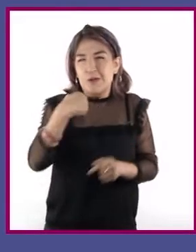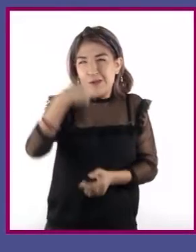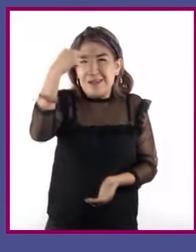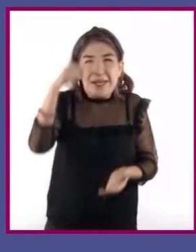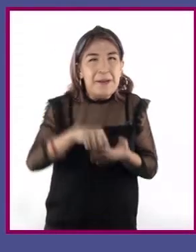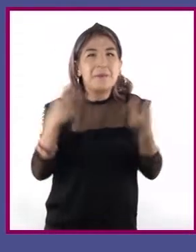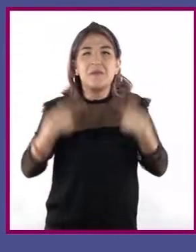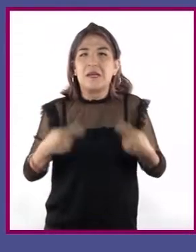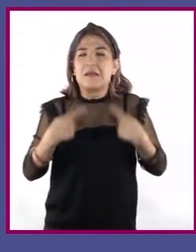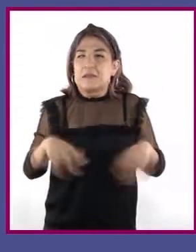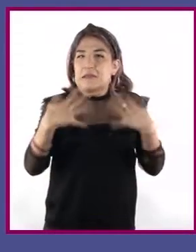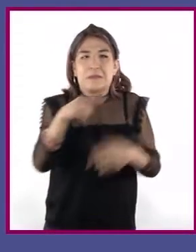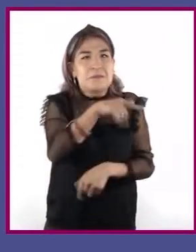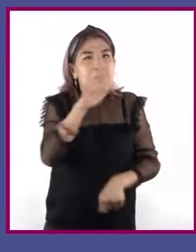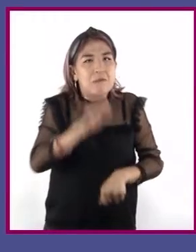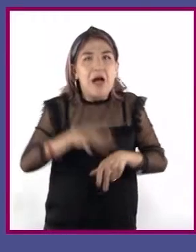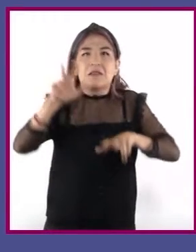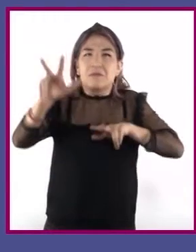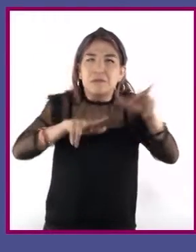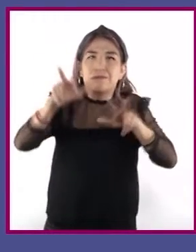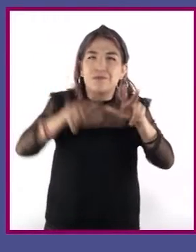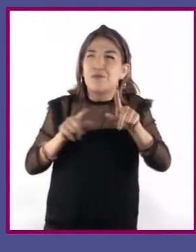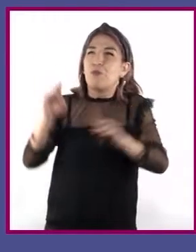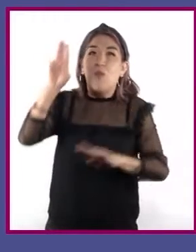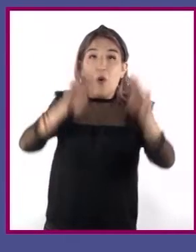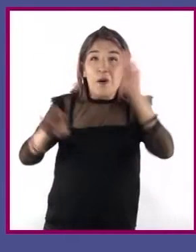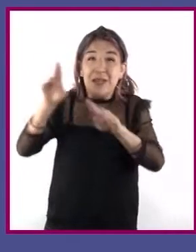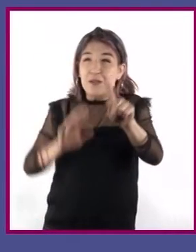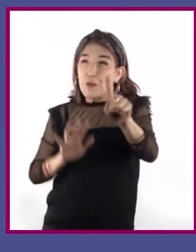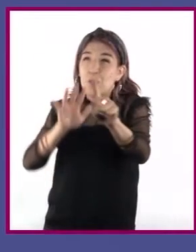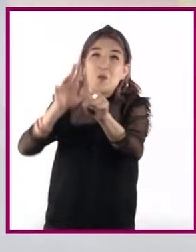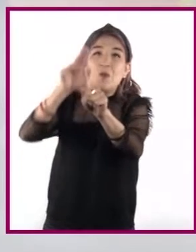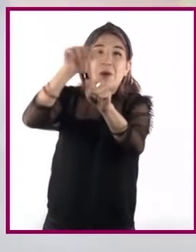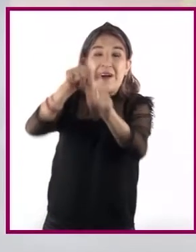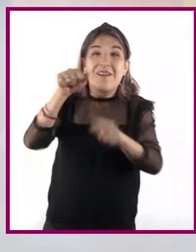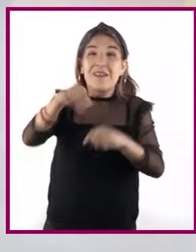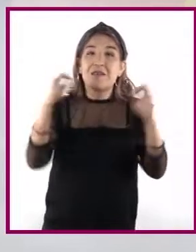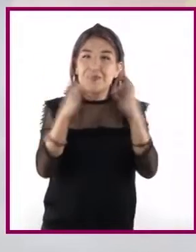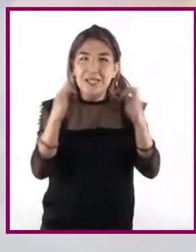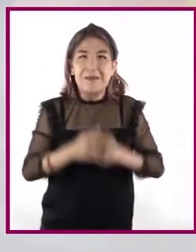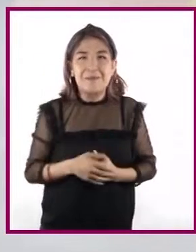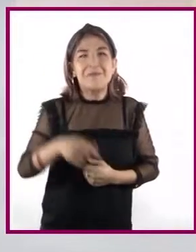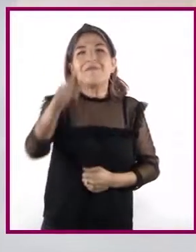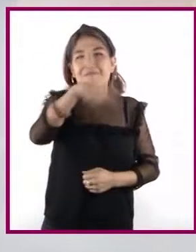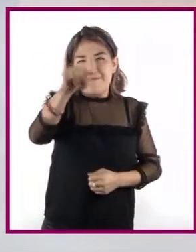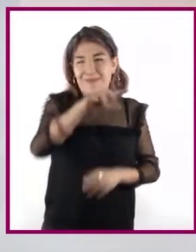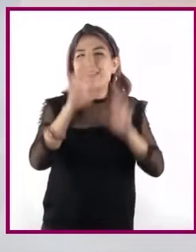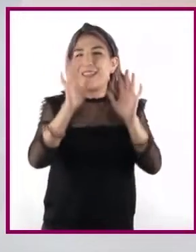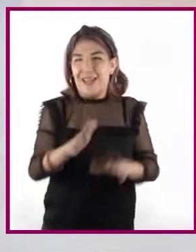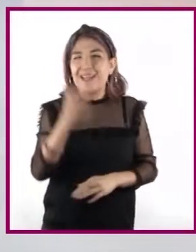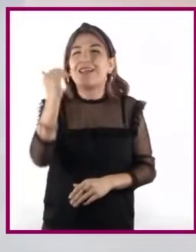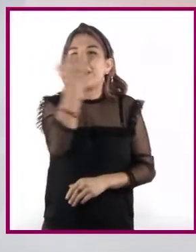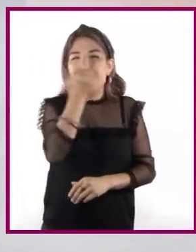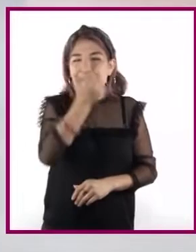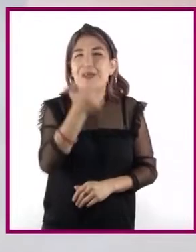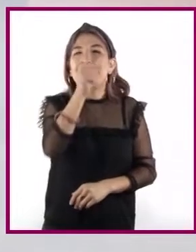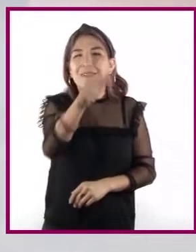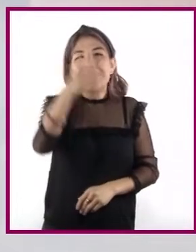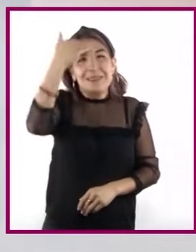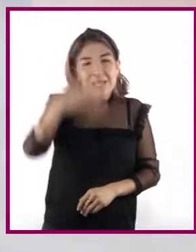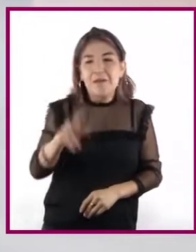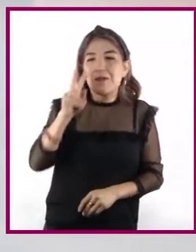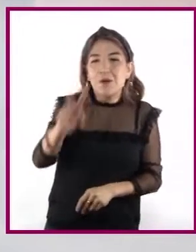que más han escalado el Everest. Me da gusto saber que ya la mayoría de las alumnas y alumnos que nos ven